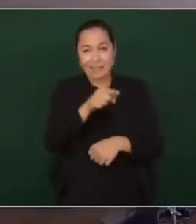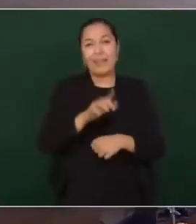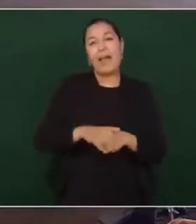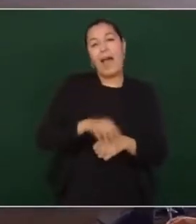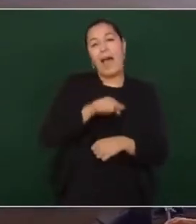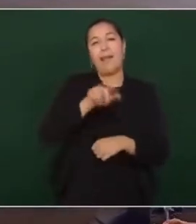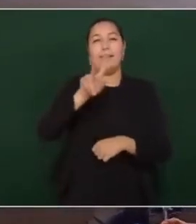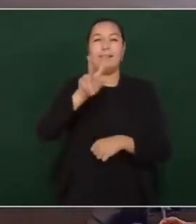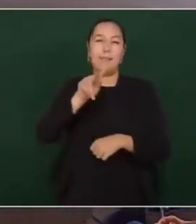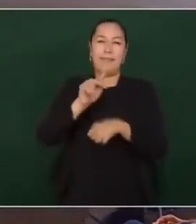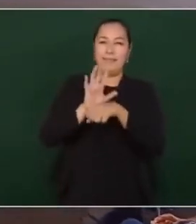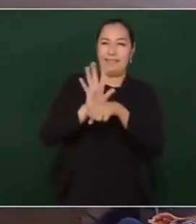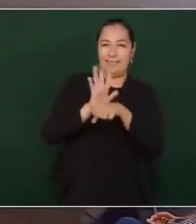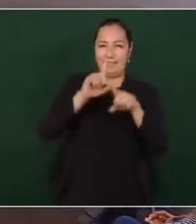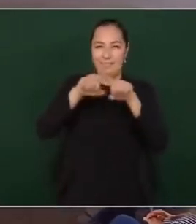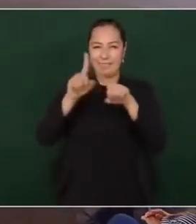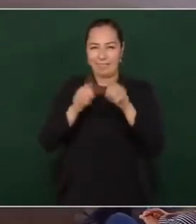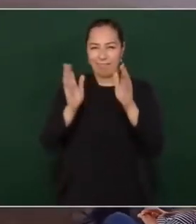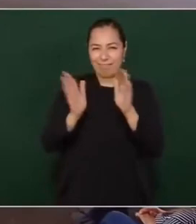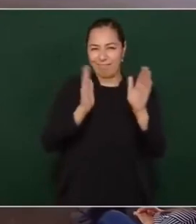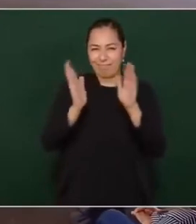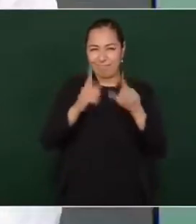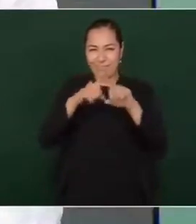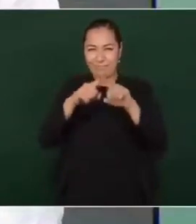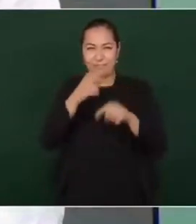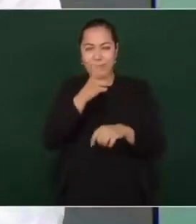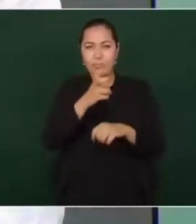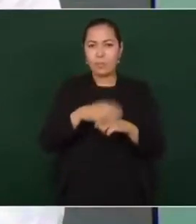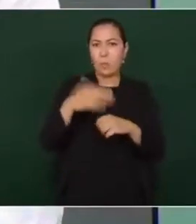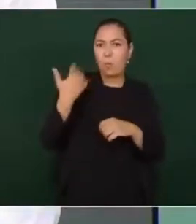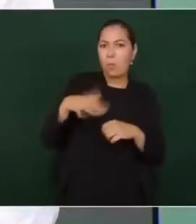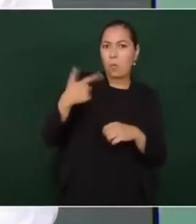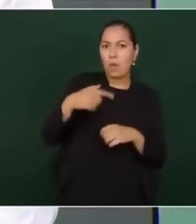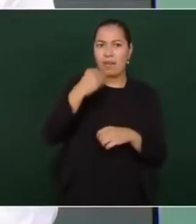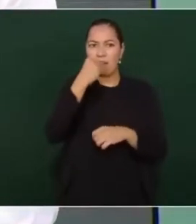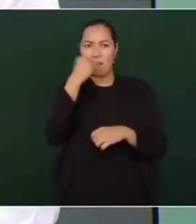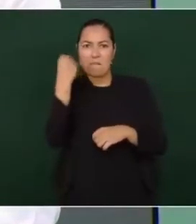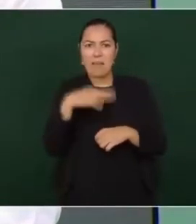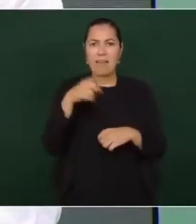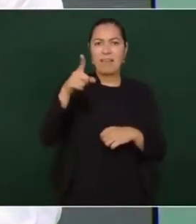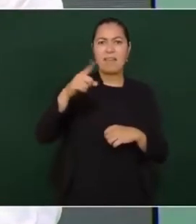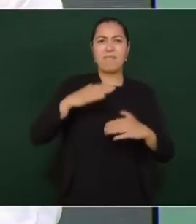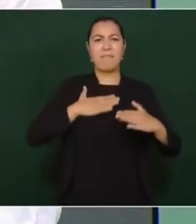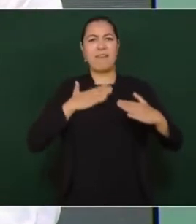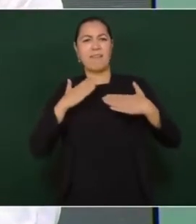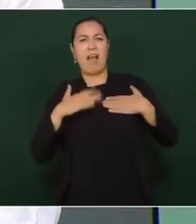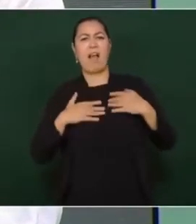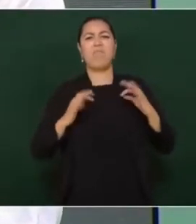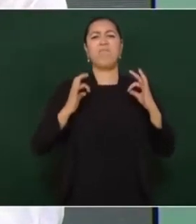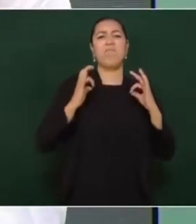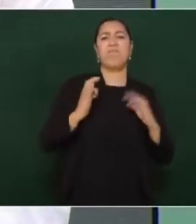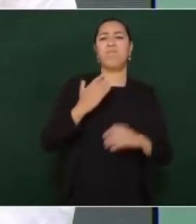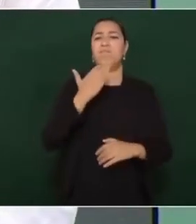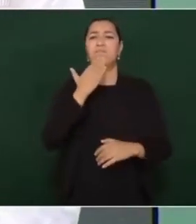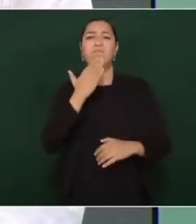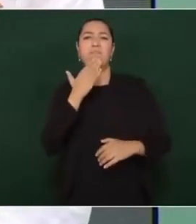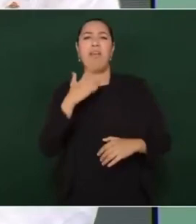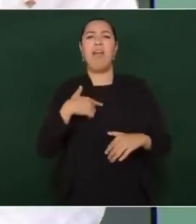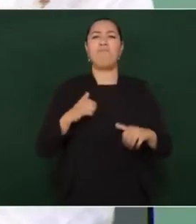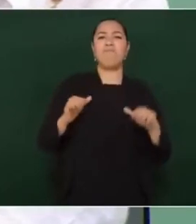de que la pasan muy bien y lo mismo,